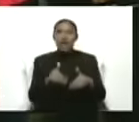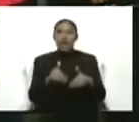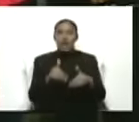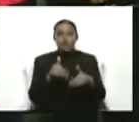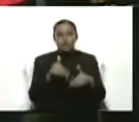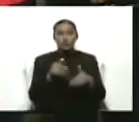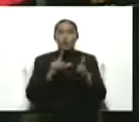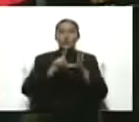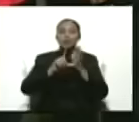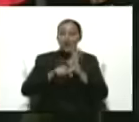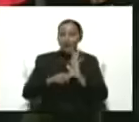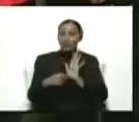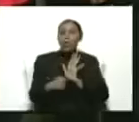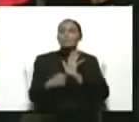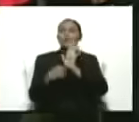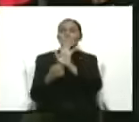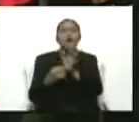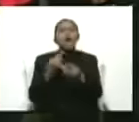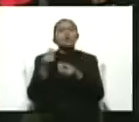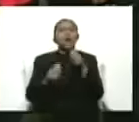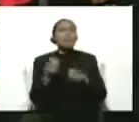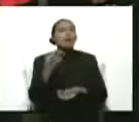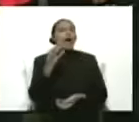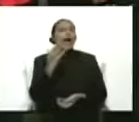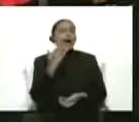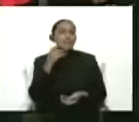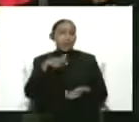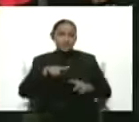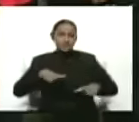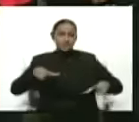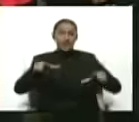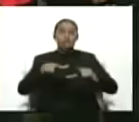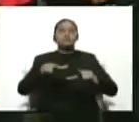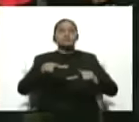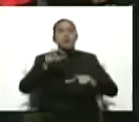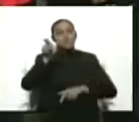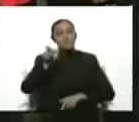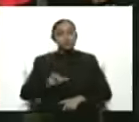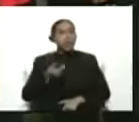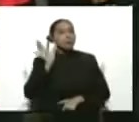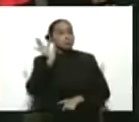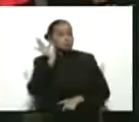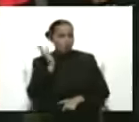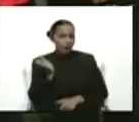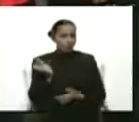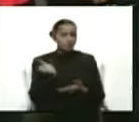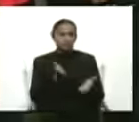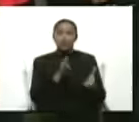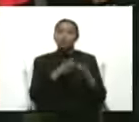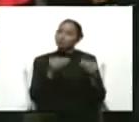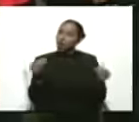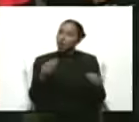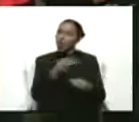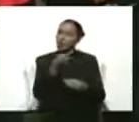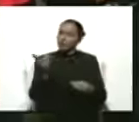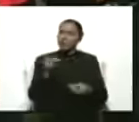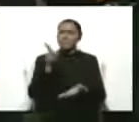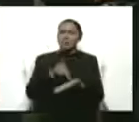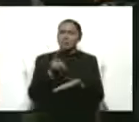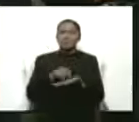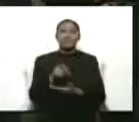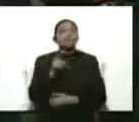aquí como si este fuese uno de los centros y ella va a ejercer su voto. Entonces, muy rápido, todos a participar. Y los partidos